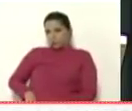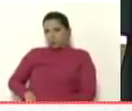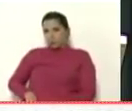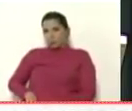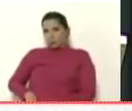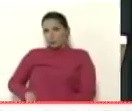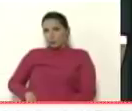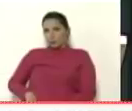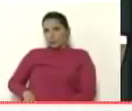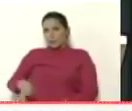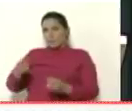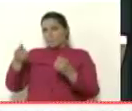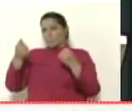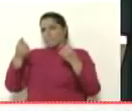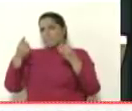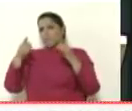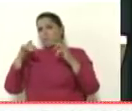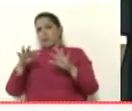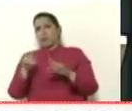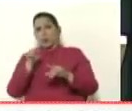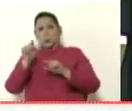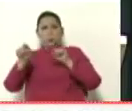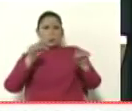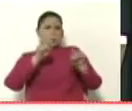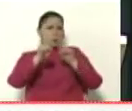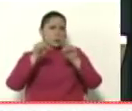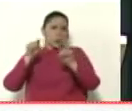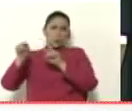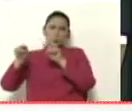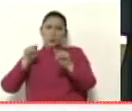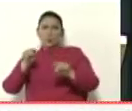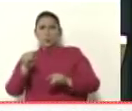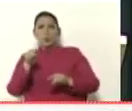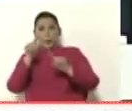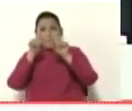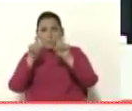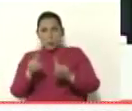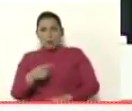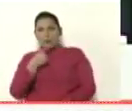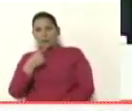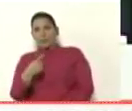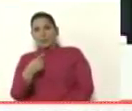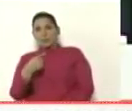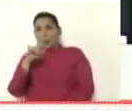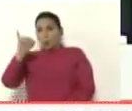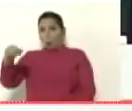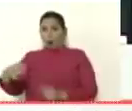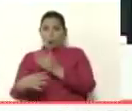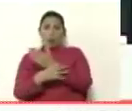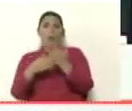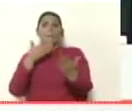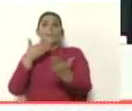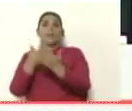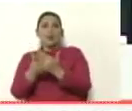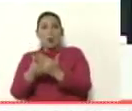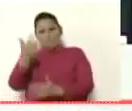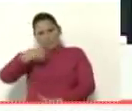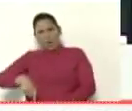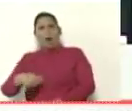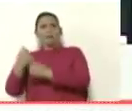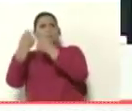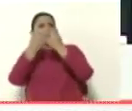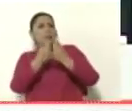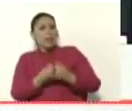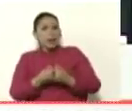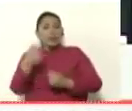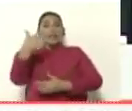muchísimos señalamientos y hay muchísimos indicios donde Juan Guaidó pidió personalmente ese dinero 3 millones de dólares